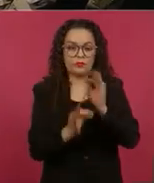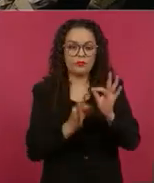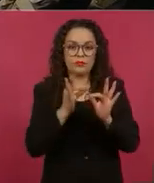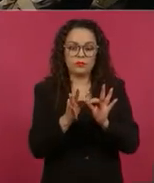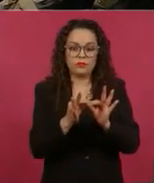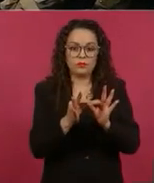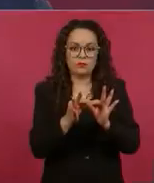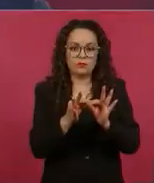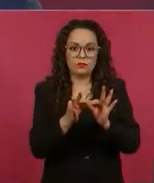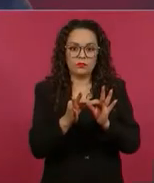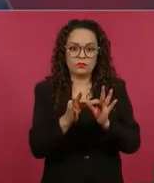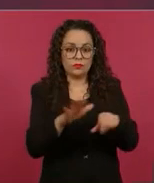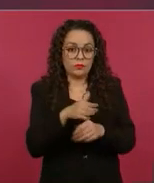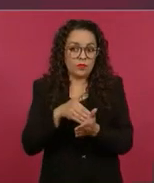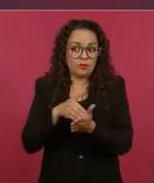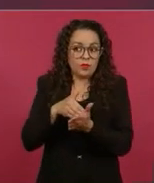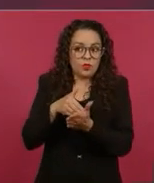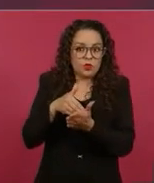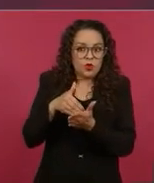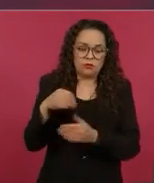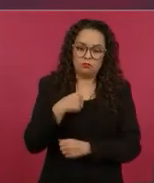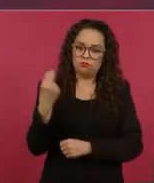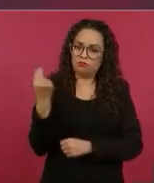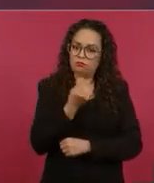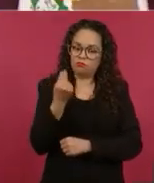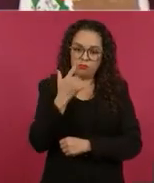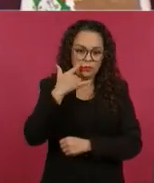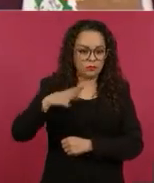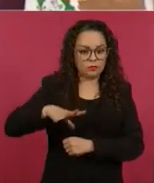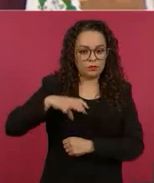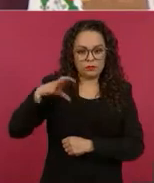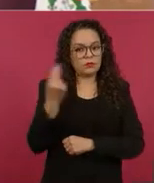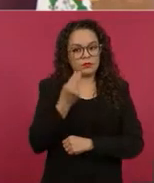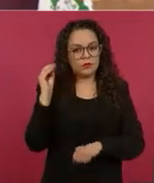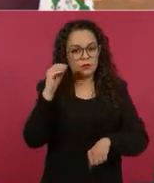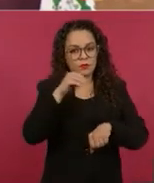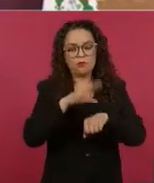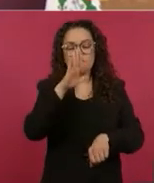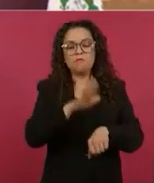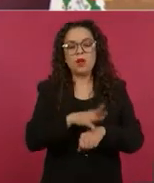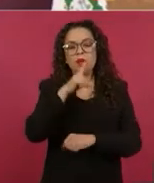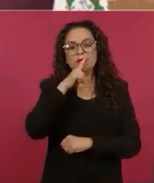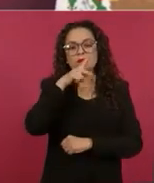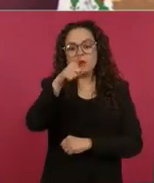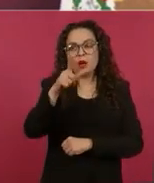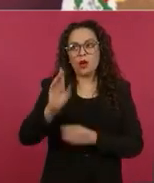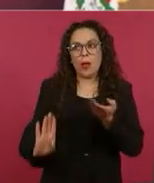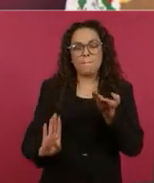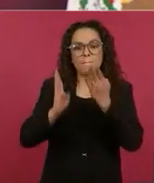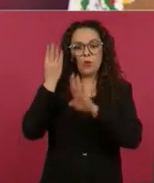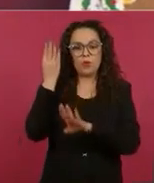Y voy a cumplir con el compromiso de dejar uno de los mejores sistemas de salud pública del mundo